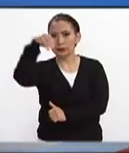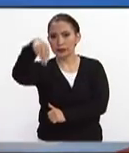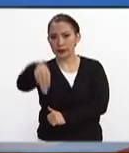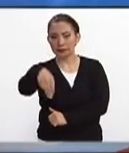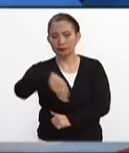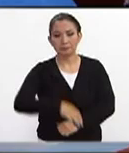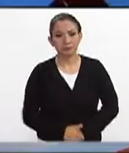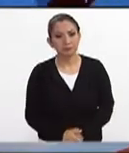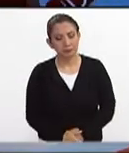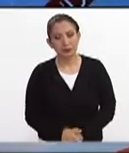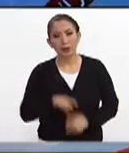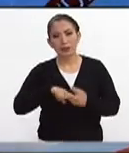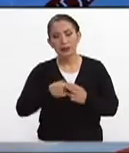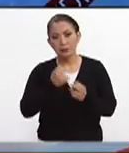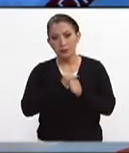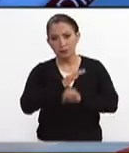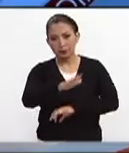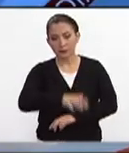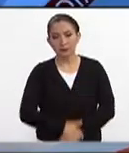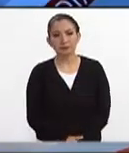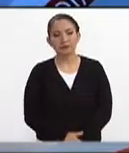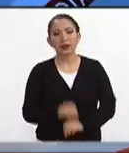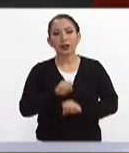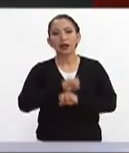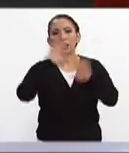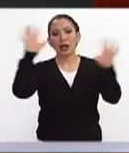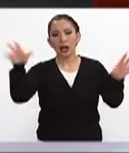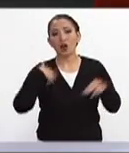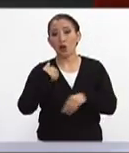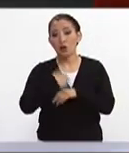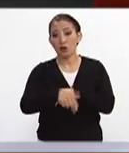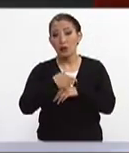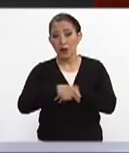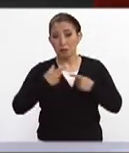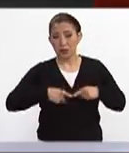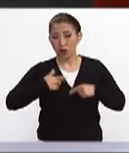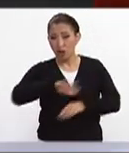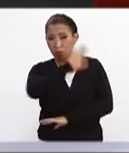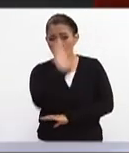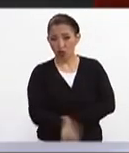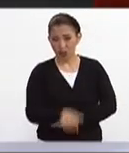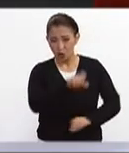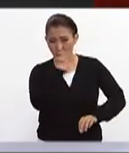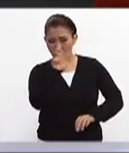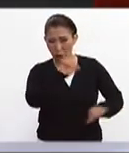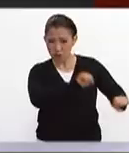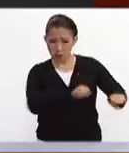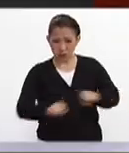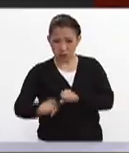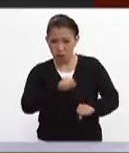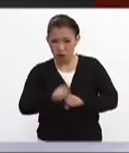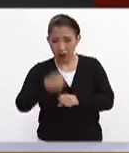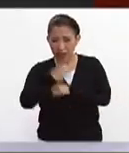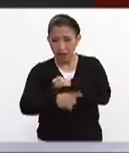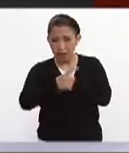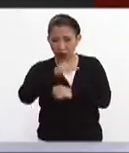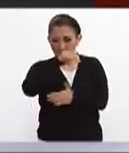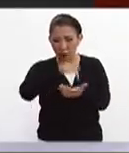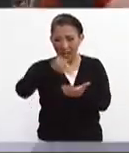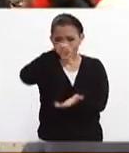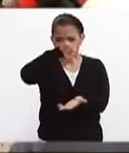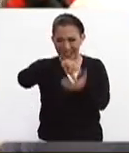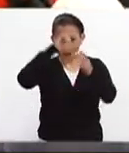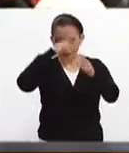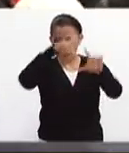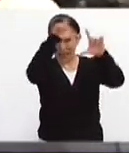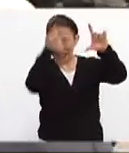lengua de señas. Damos inicio con la información. Así es. El número de víctimas tras el terremoto que afectó a la zona centro